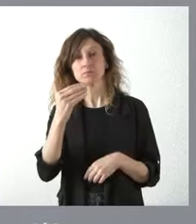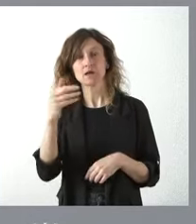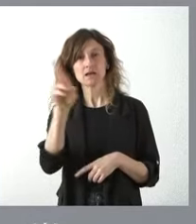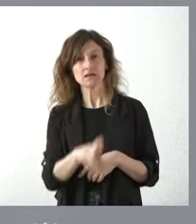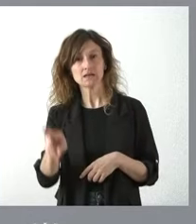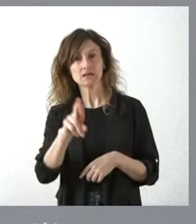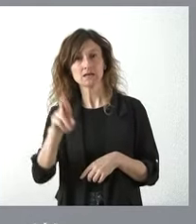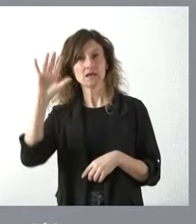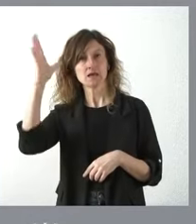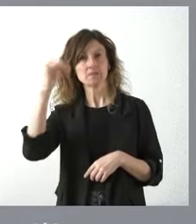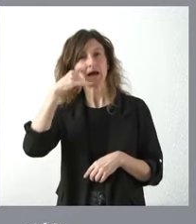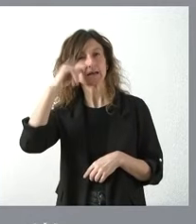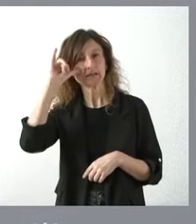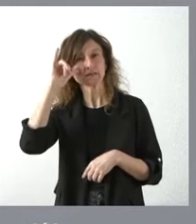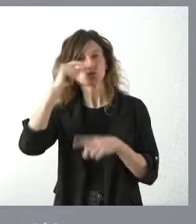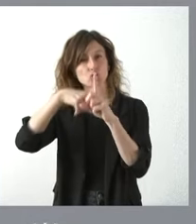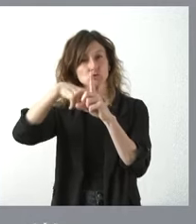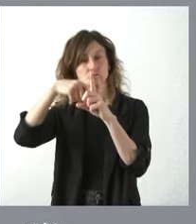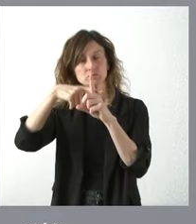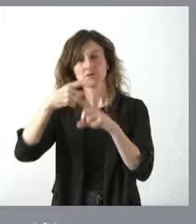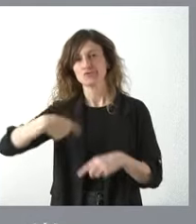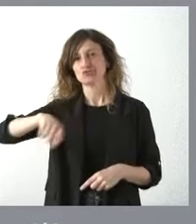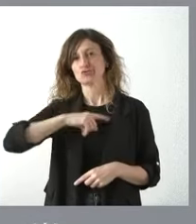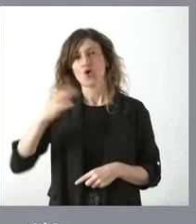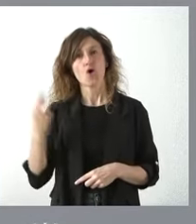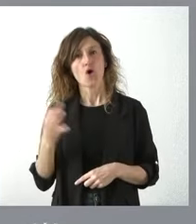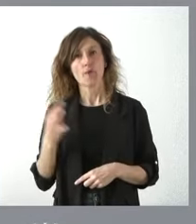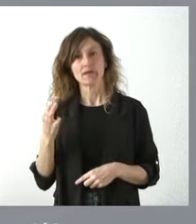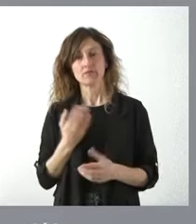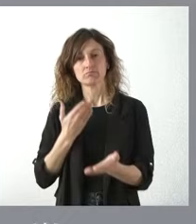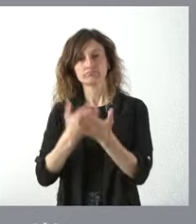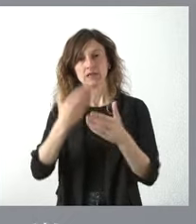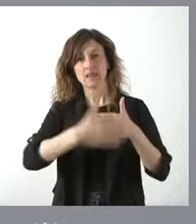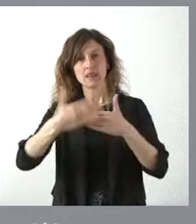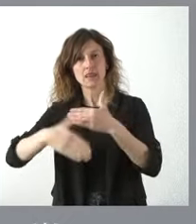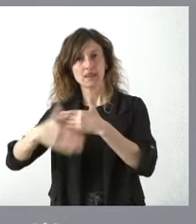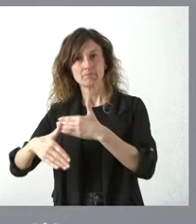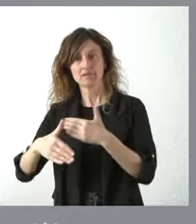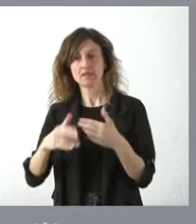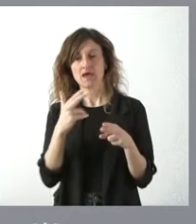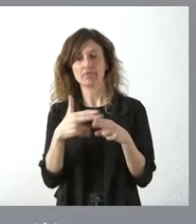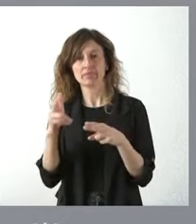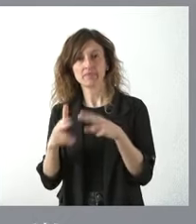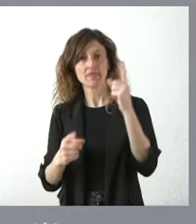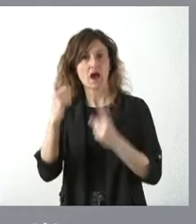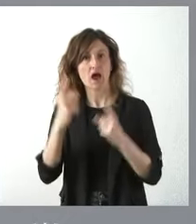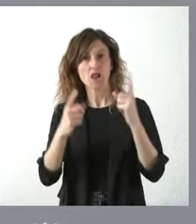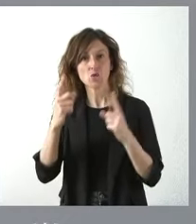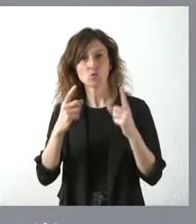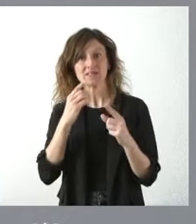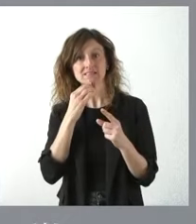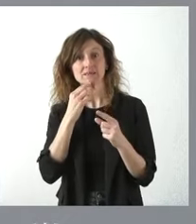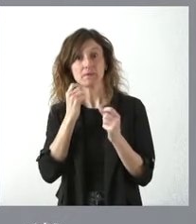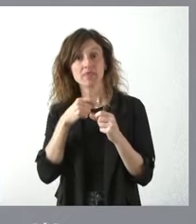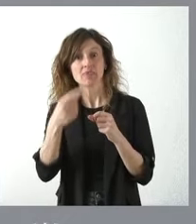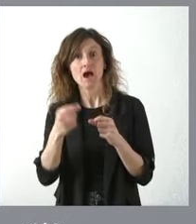climáticas de mucho riesgo estamos en la obligación de plantear restricciones en algunas actividades que puedan suponer algún riesgo